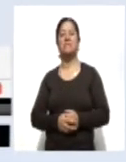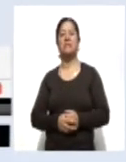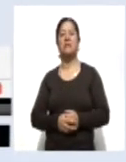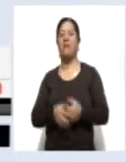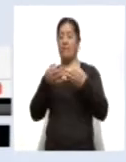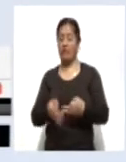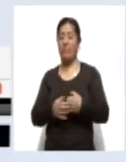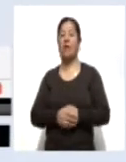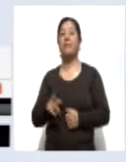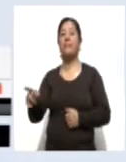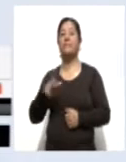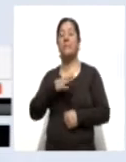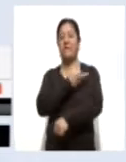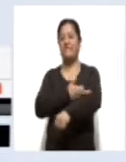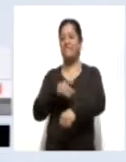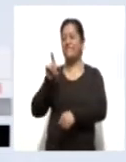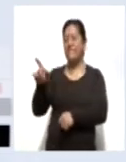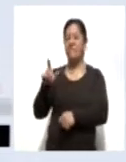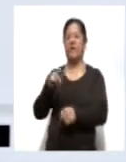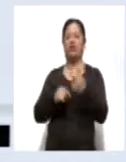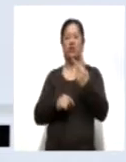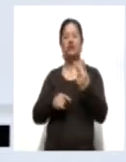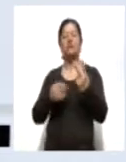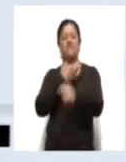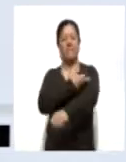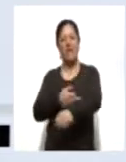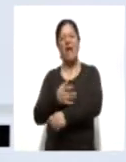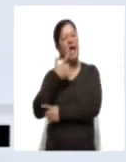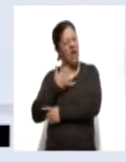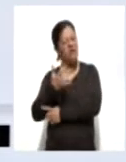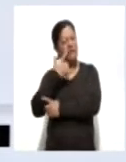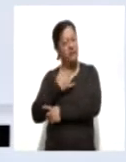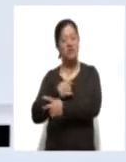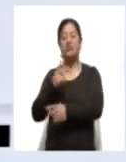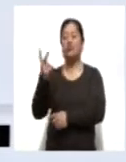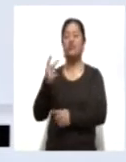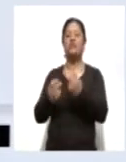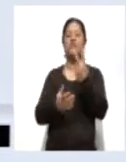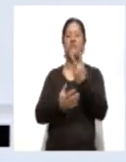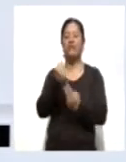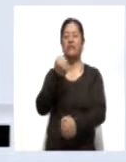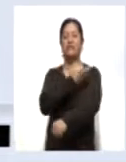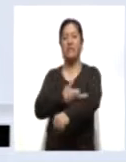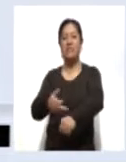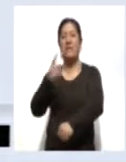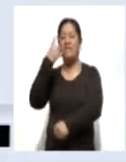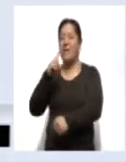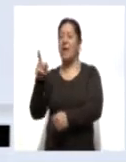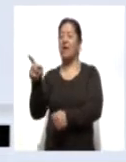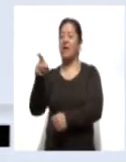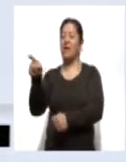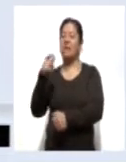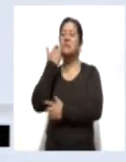la familia Moró y las familias que están asociadas para que podamos tener a Blue Tissue